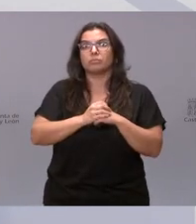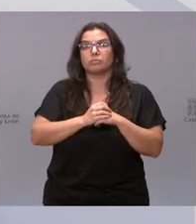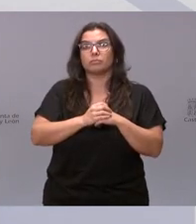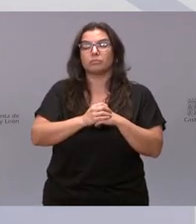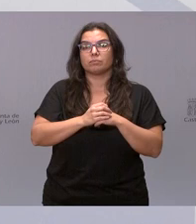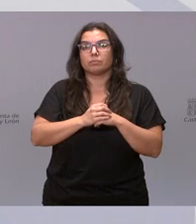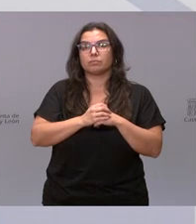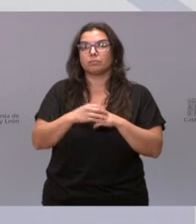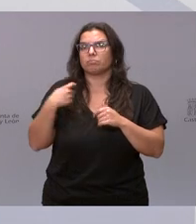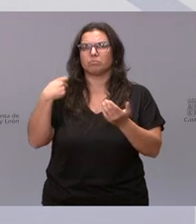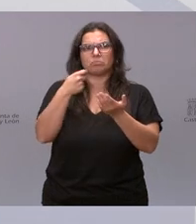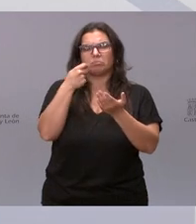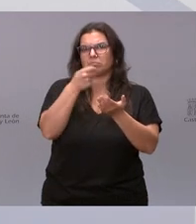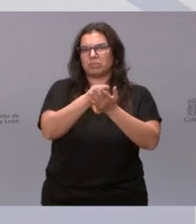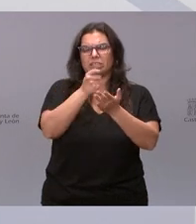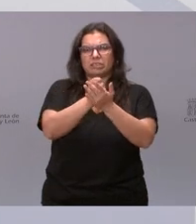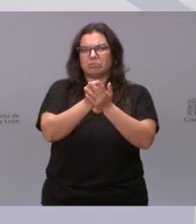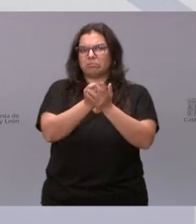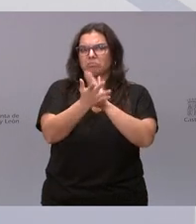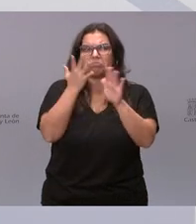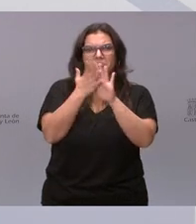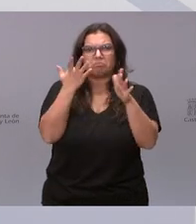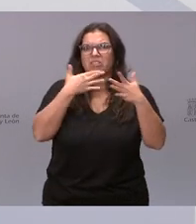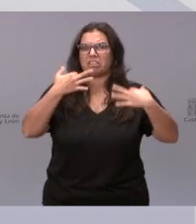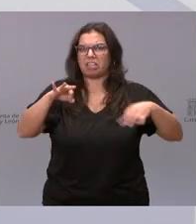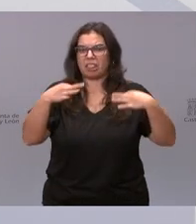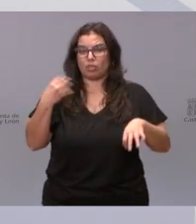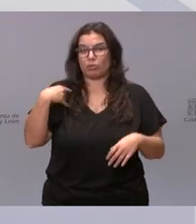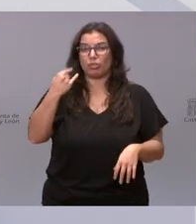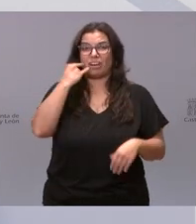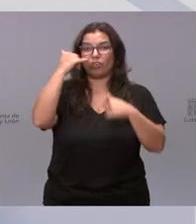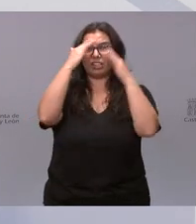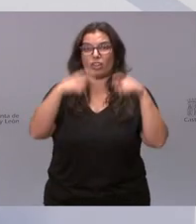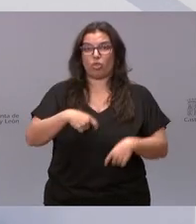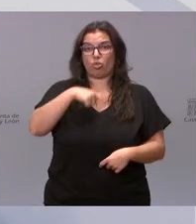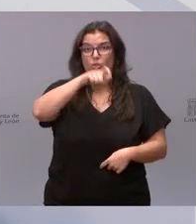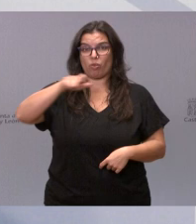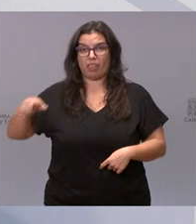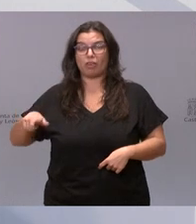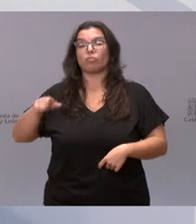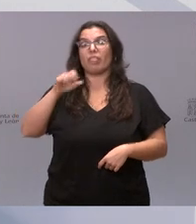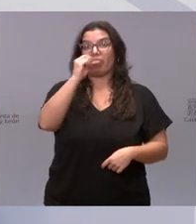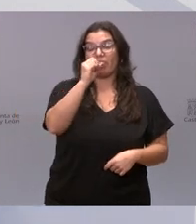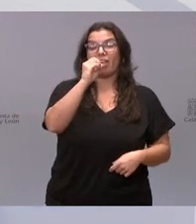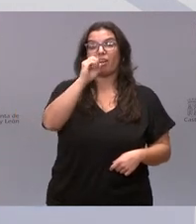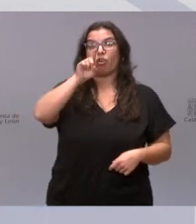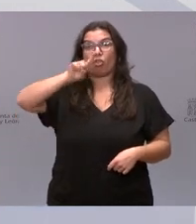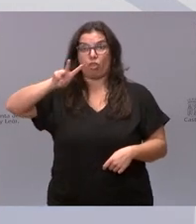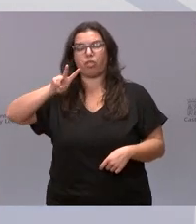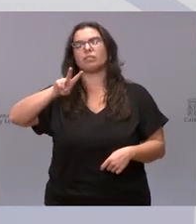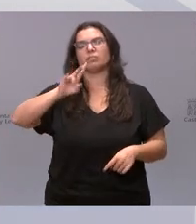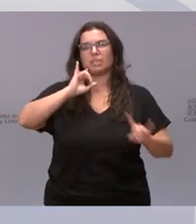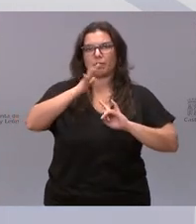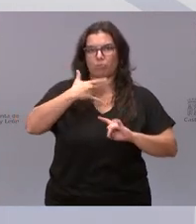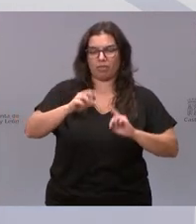prestación ágil y sencilla, en ese teléfono de atención al ciudadano, a través del 012. También